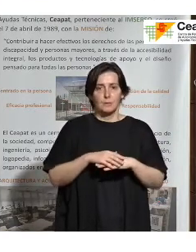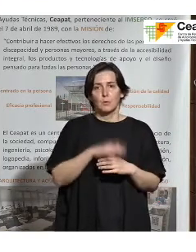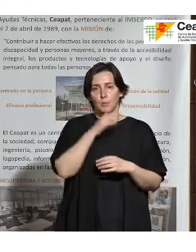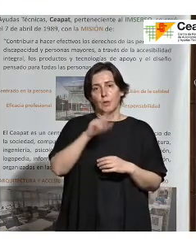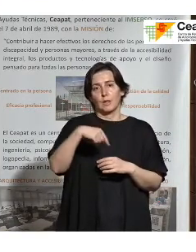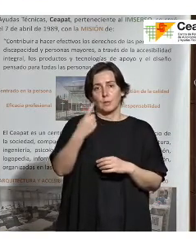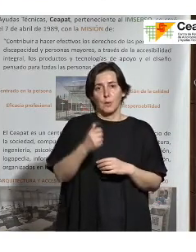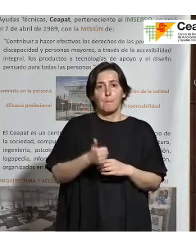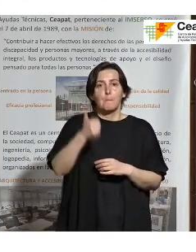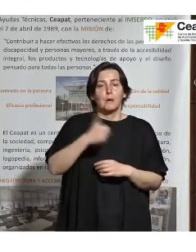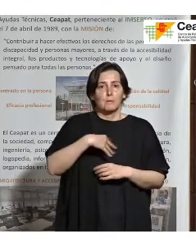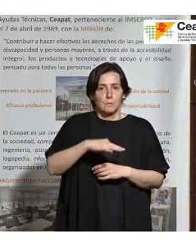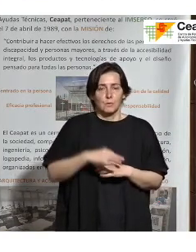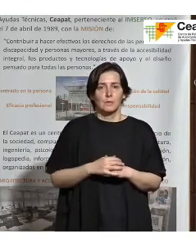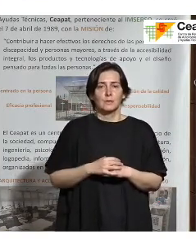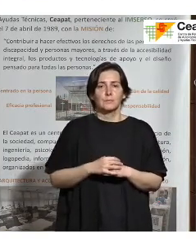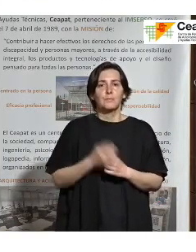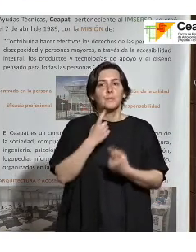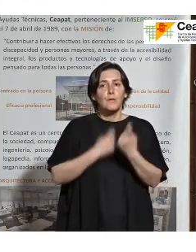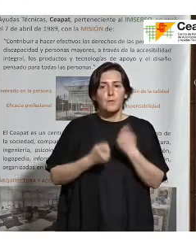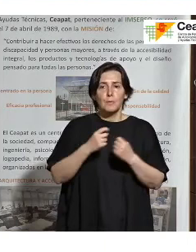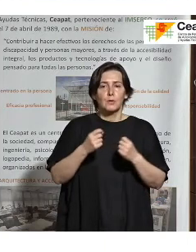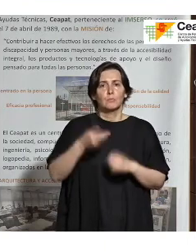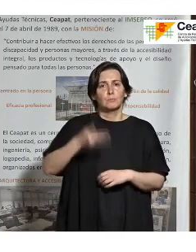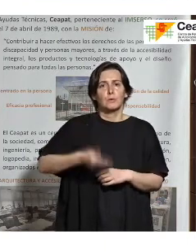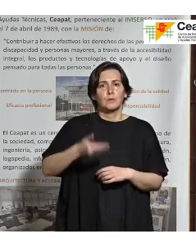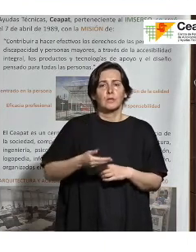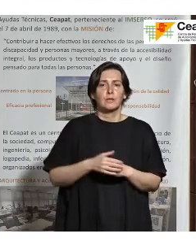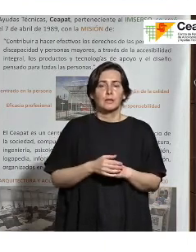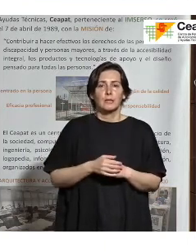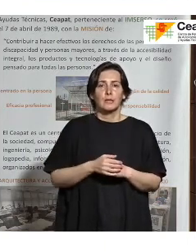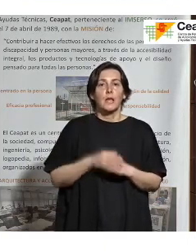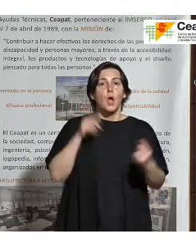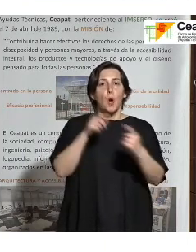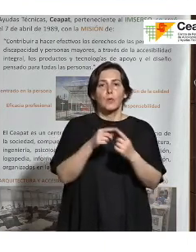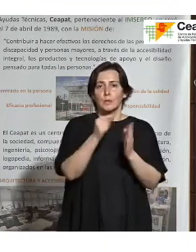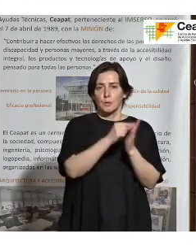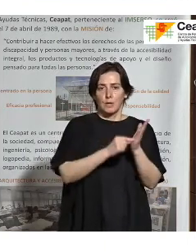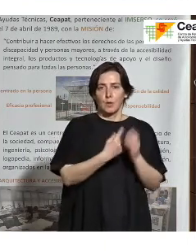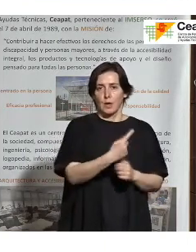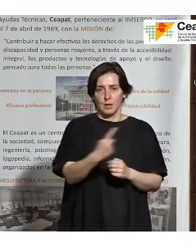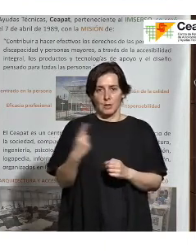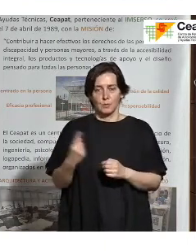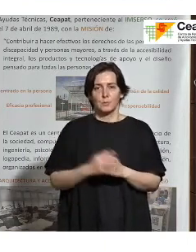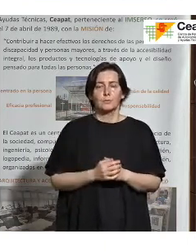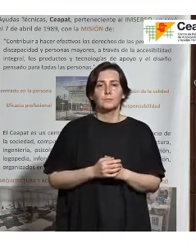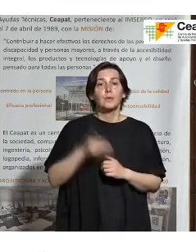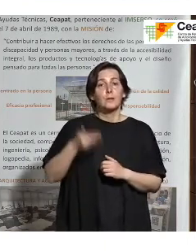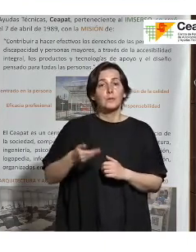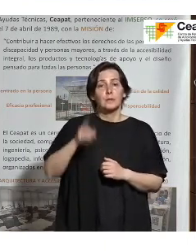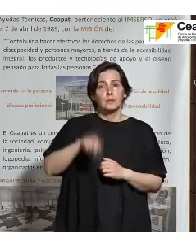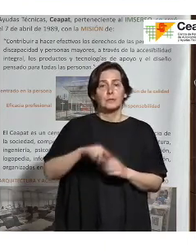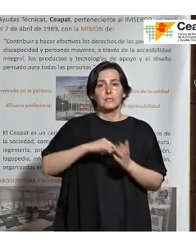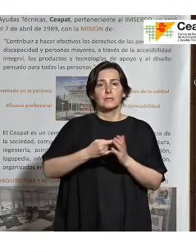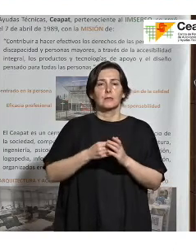puedes tener más indicadores. Y viene una información clave que tienes que tener para cada indicador. Y algo importante también, en el